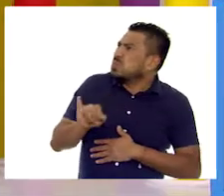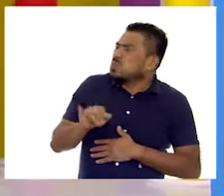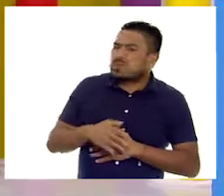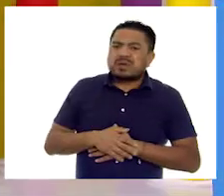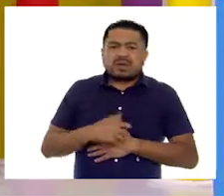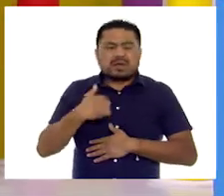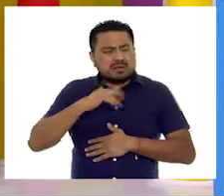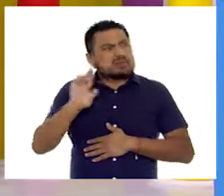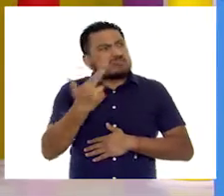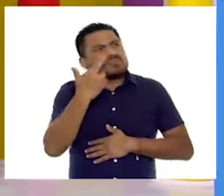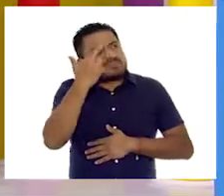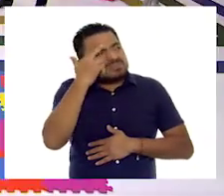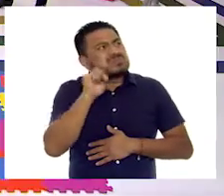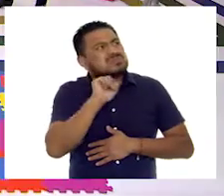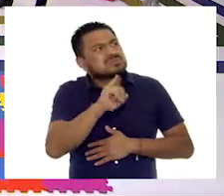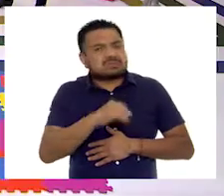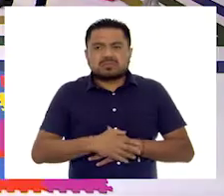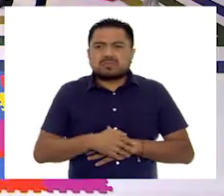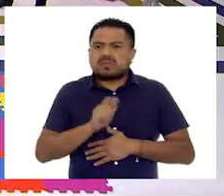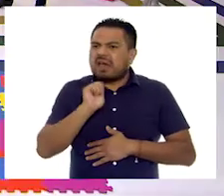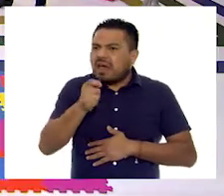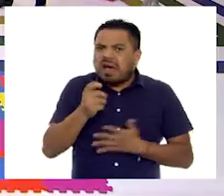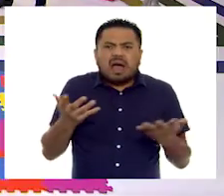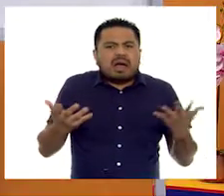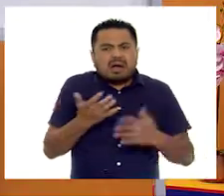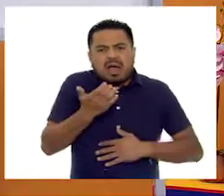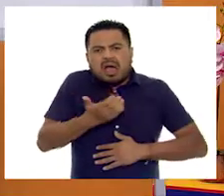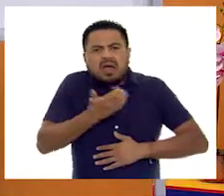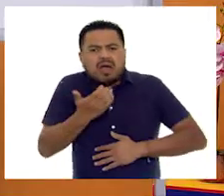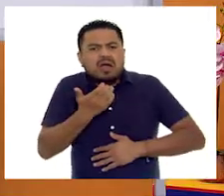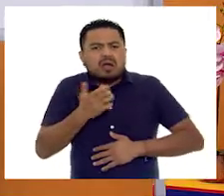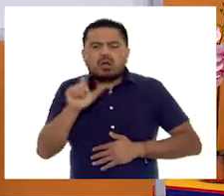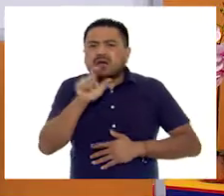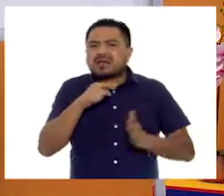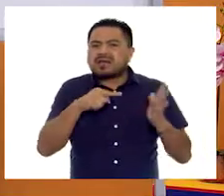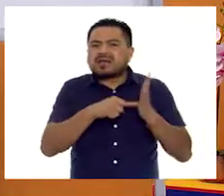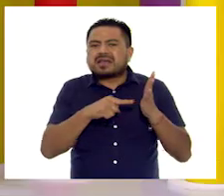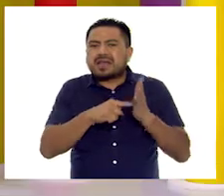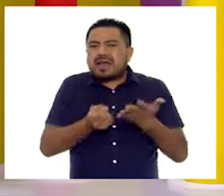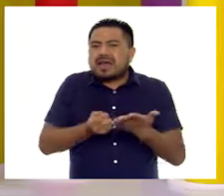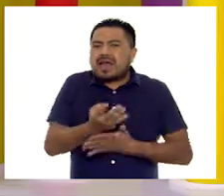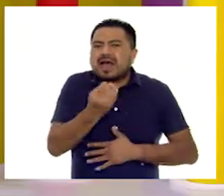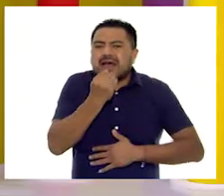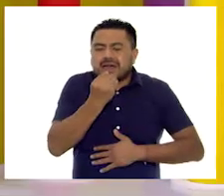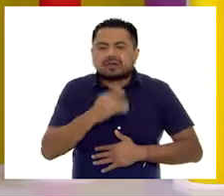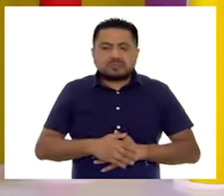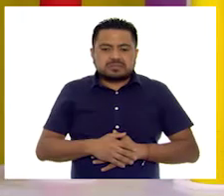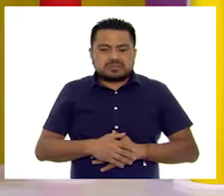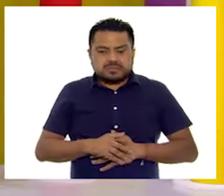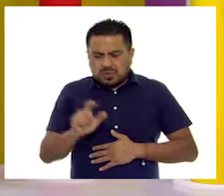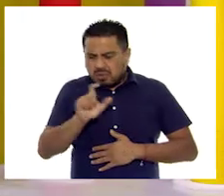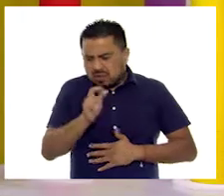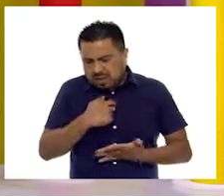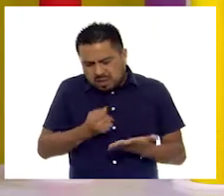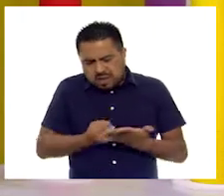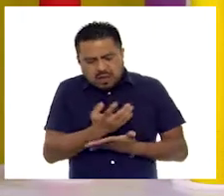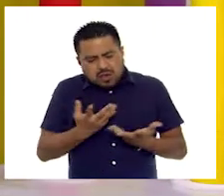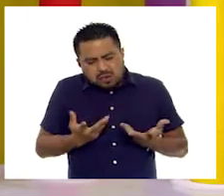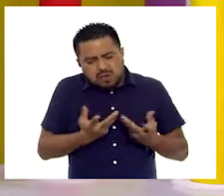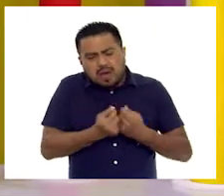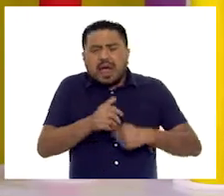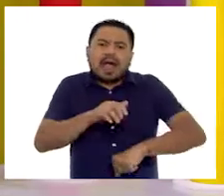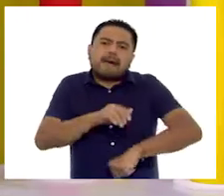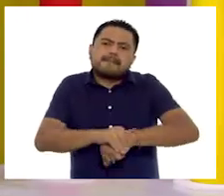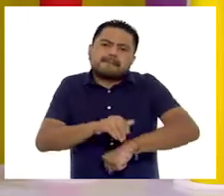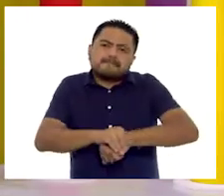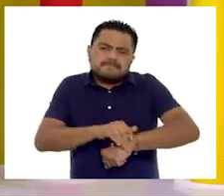Sí recuerdo, maestra. ¿Y qué hacías regularmente a la hora del recreo? Ay, a la hora del recreo. Primero me juntaba con mis amigos